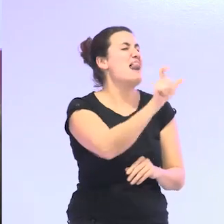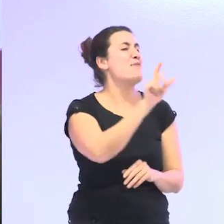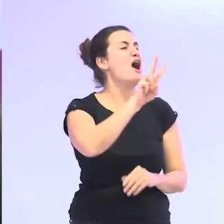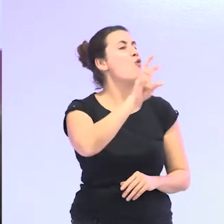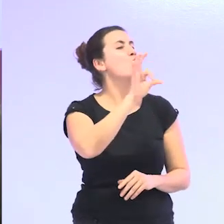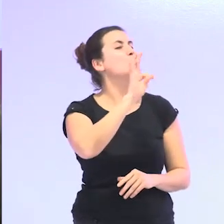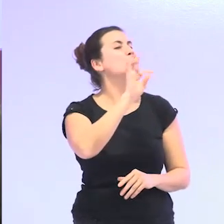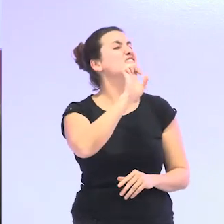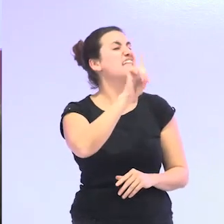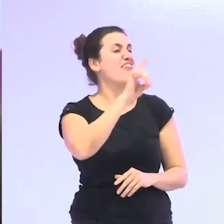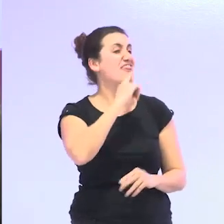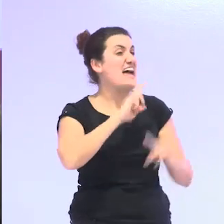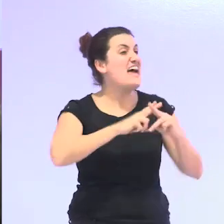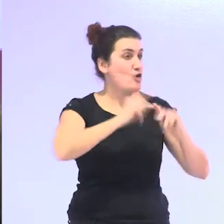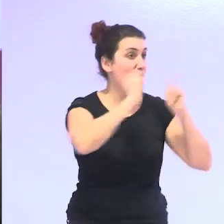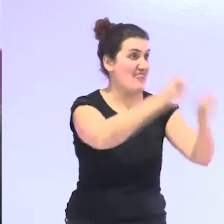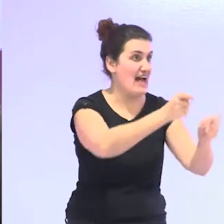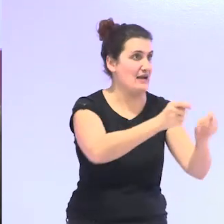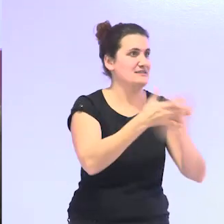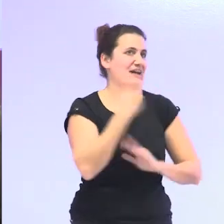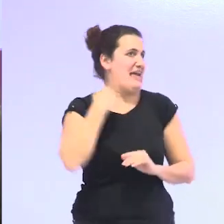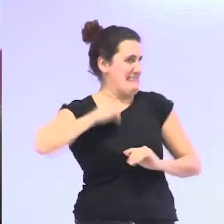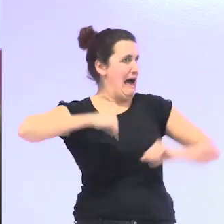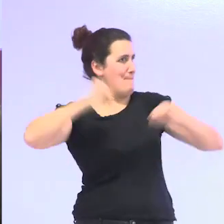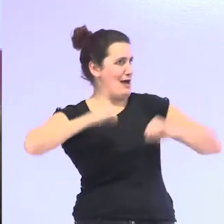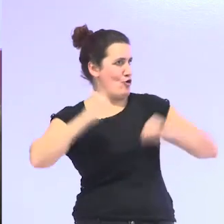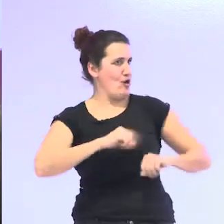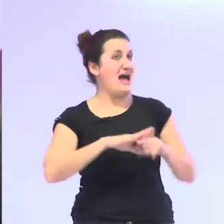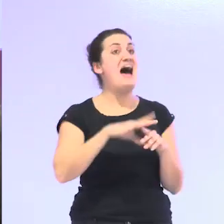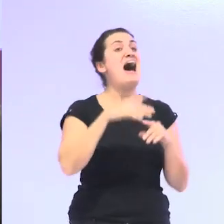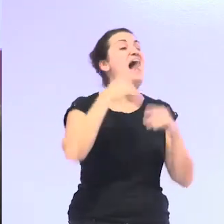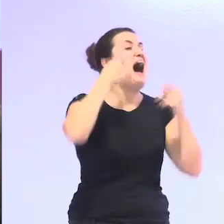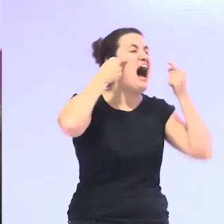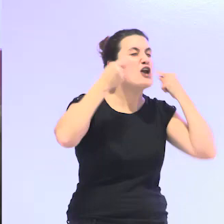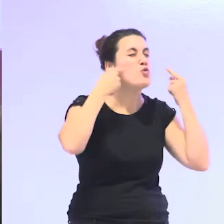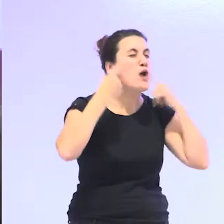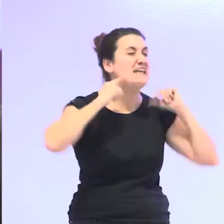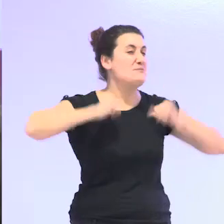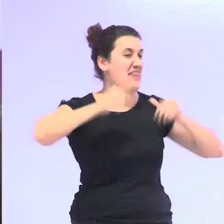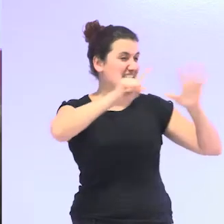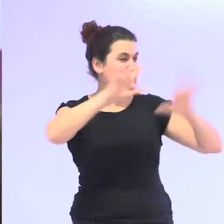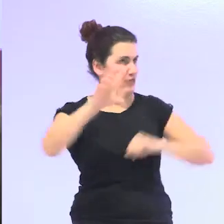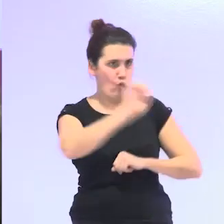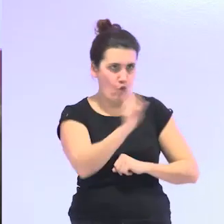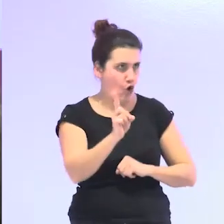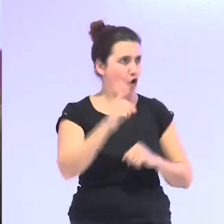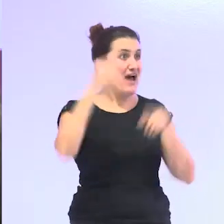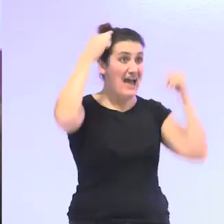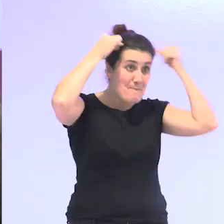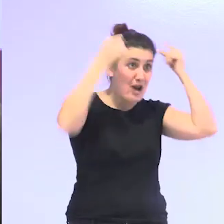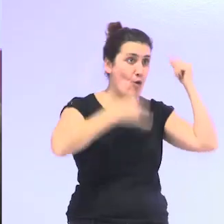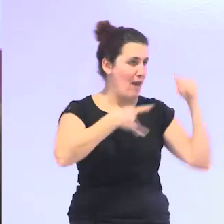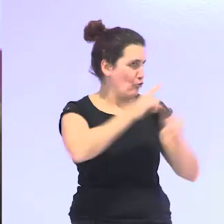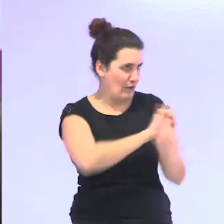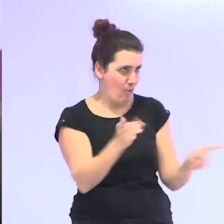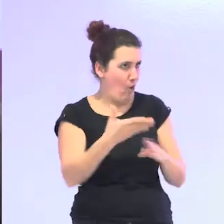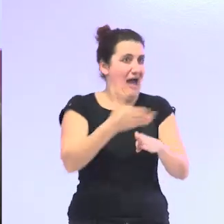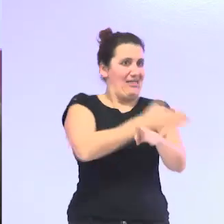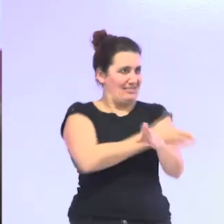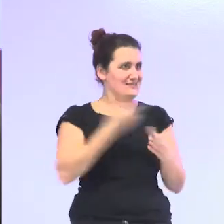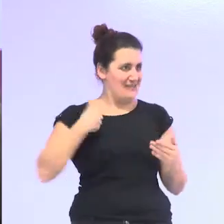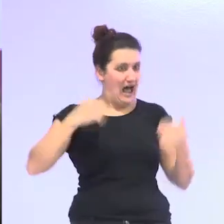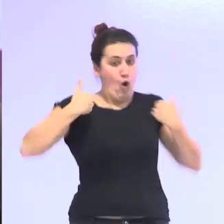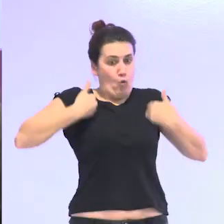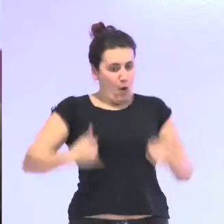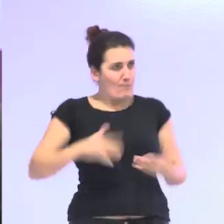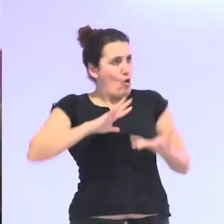te estás empezando a hacer mayor tus arrugas no salen a los 65 años tus canas tampoco tu cuerpo se va transformando desde antes por lo